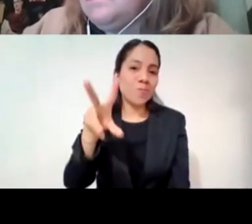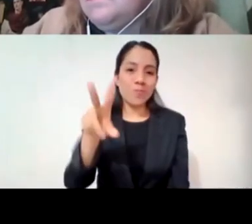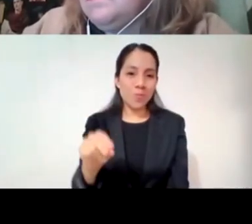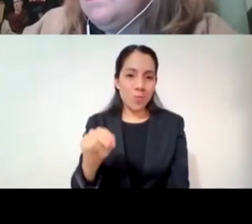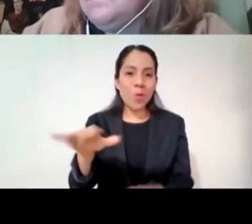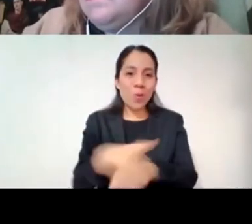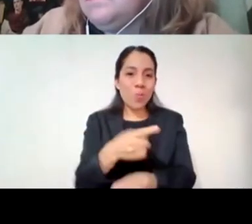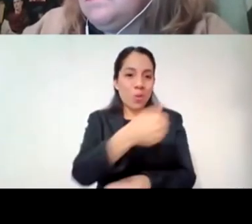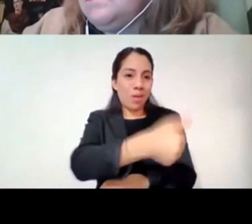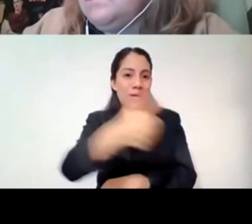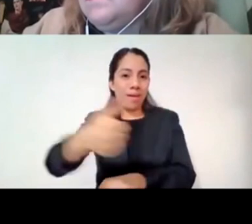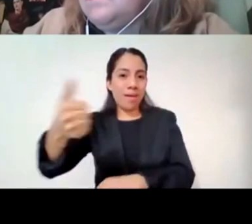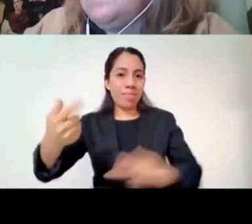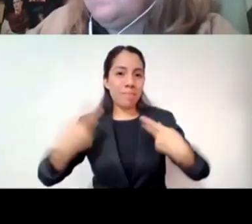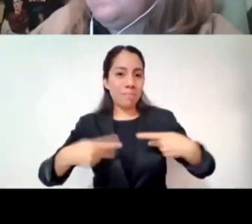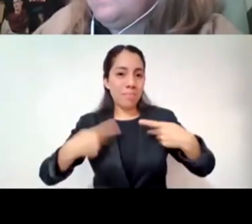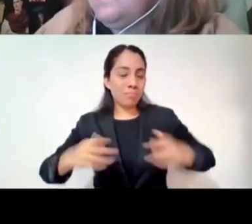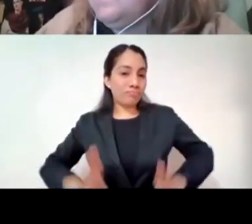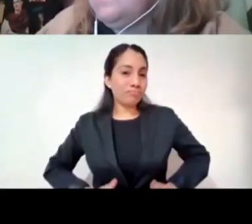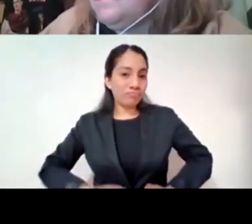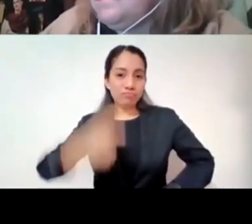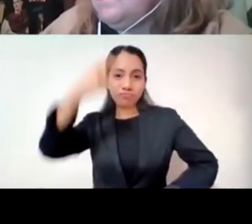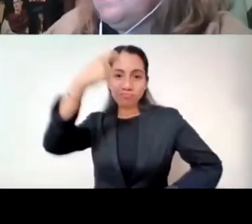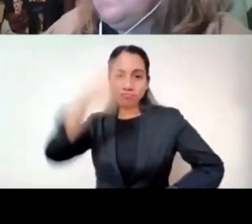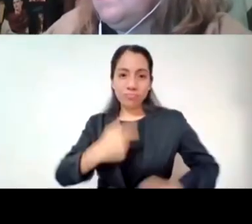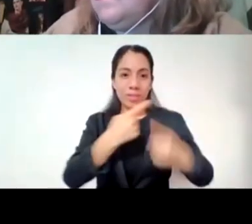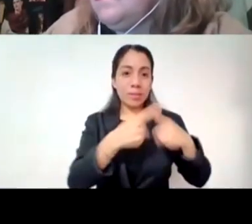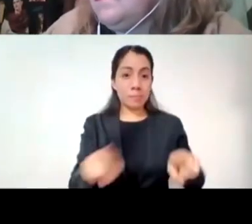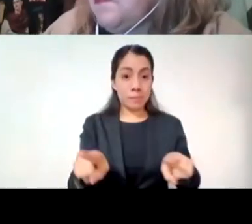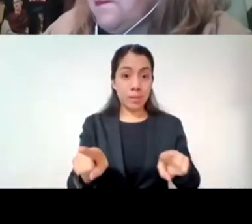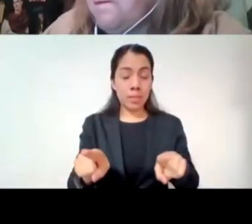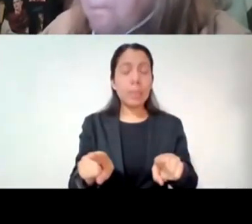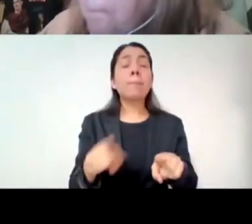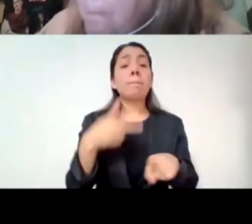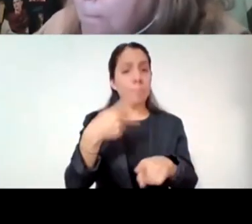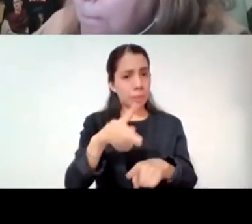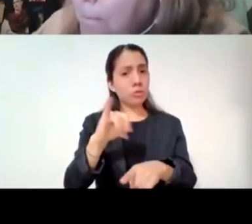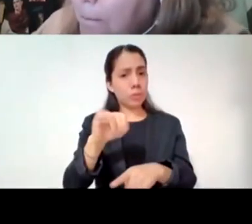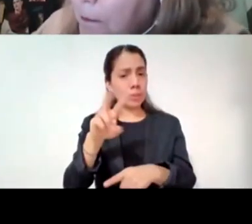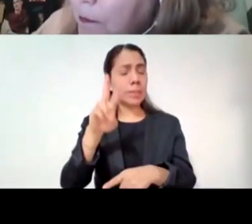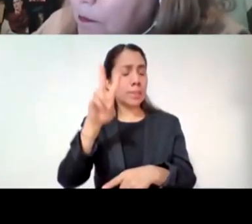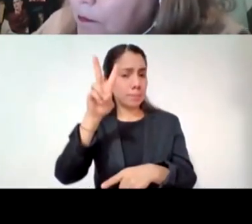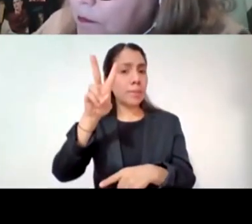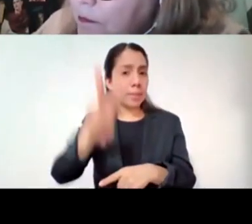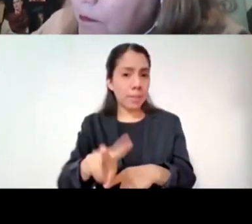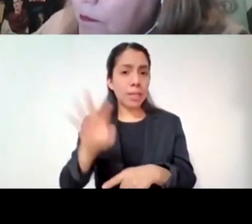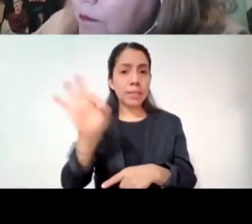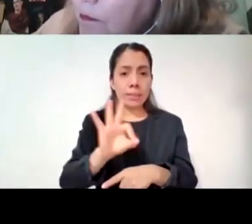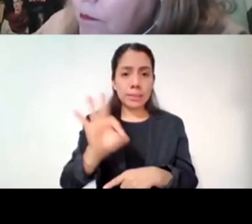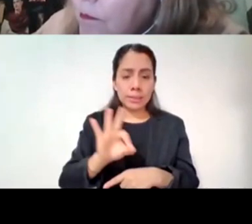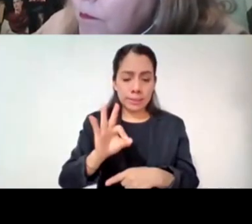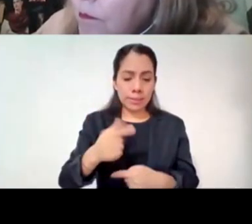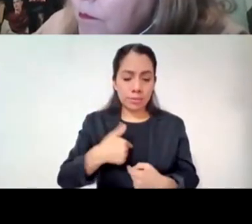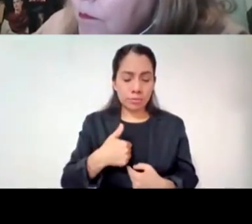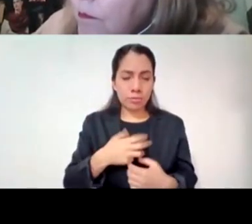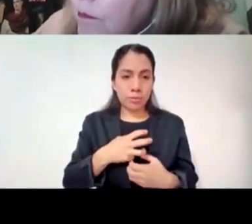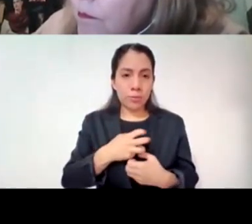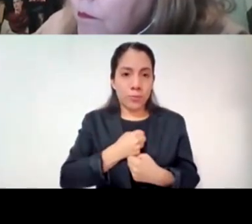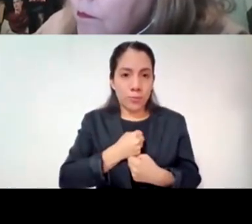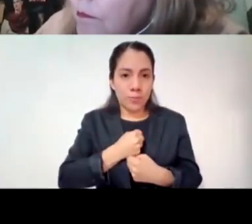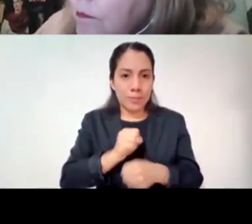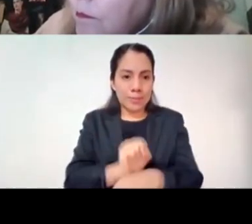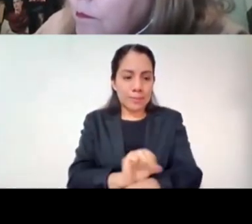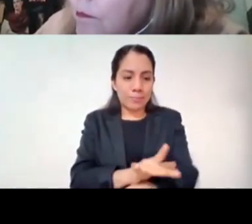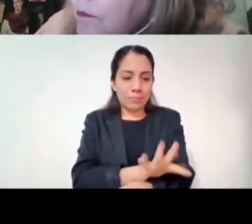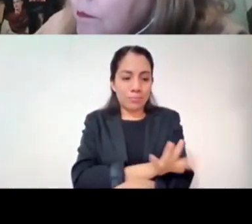un primer momento del proceso de duelo lo que puede haber es mucha emocionalidad reprimida contenida o expresada pero en